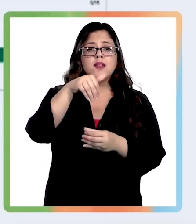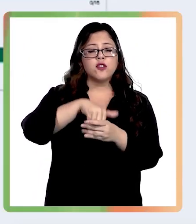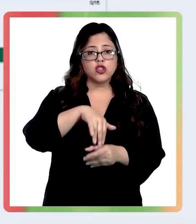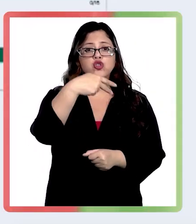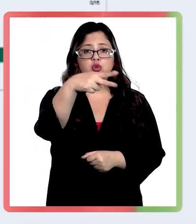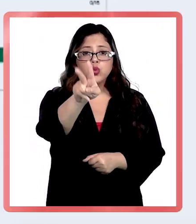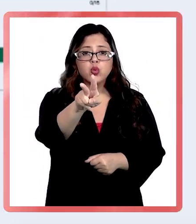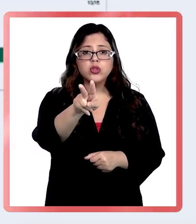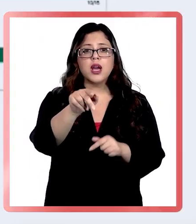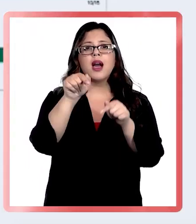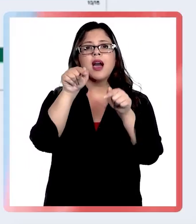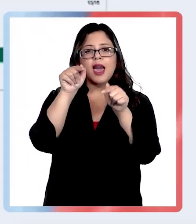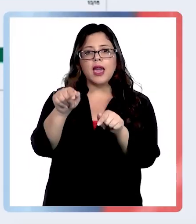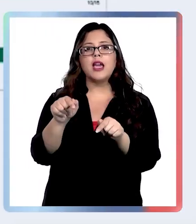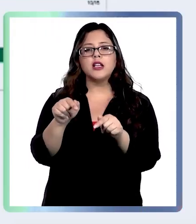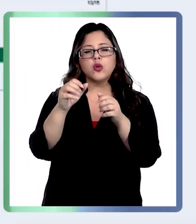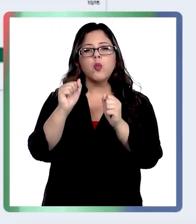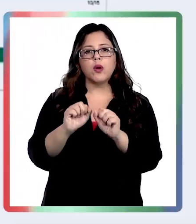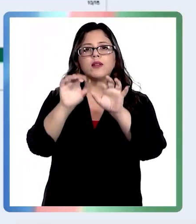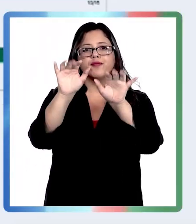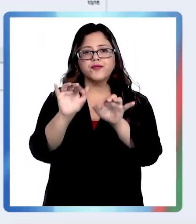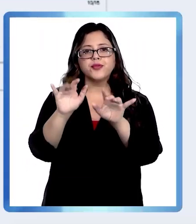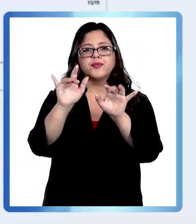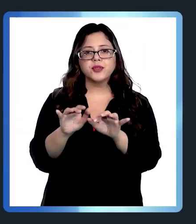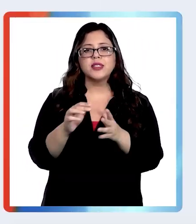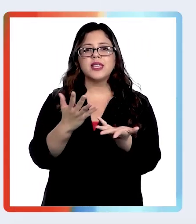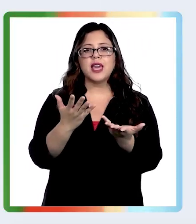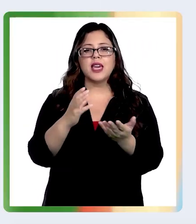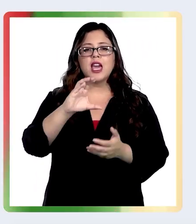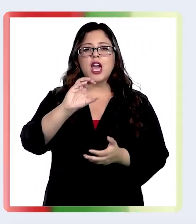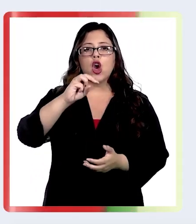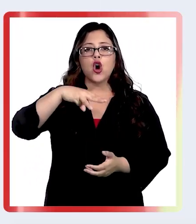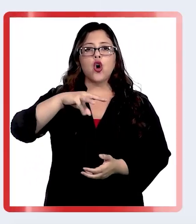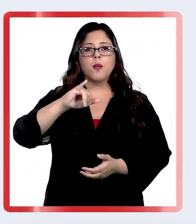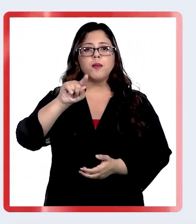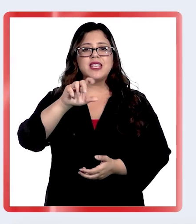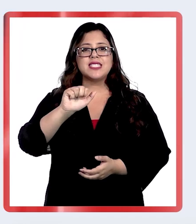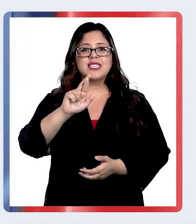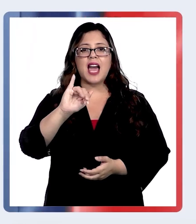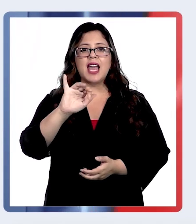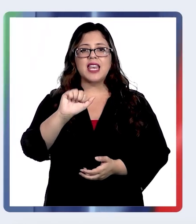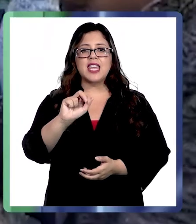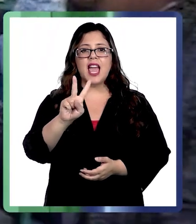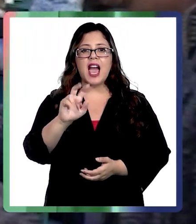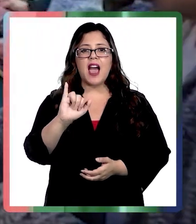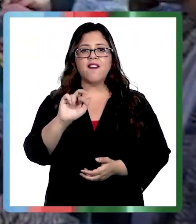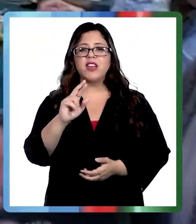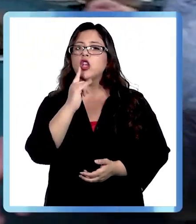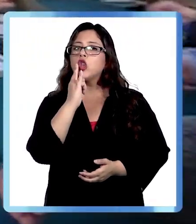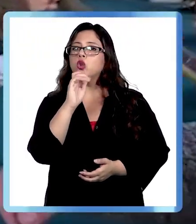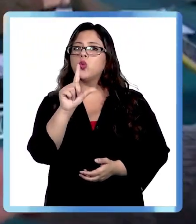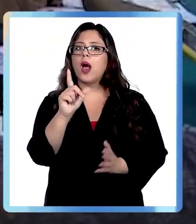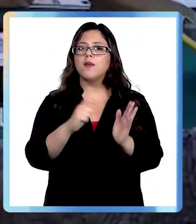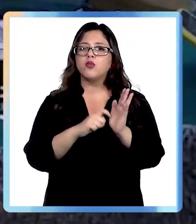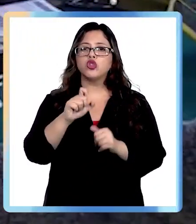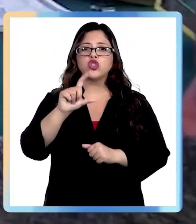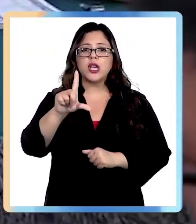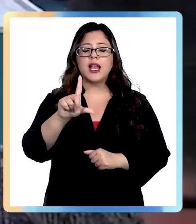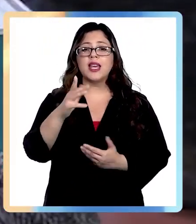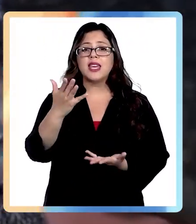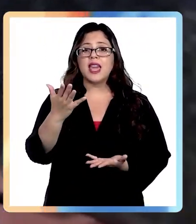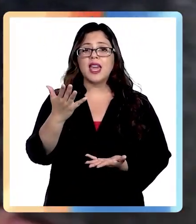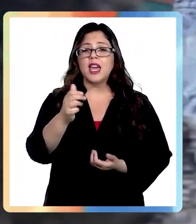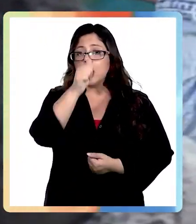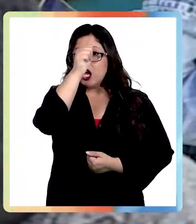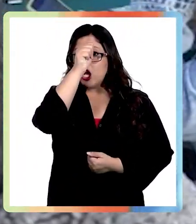es la que se puede ingresar en comisaríavirtual.cl el domingo 17 de diciembre de 0 a